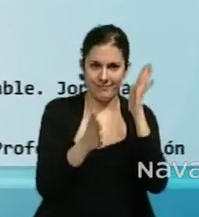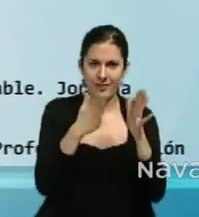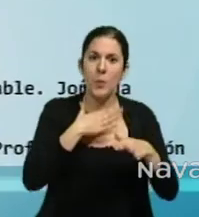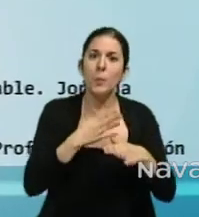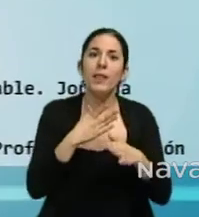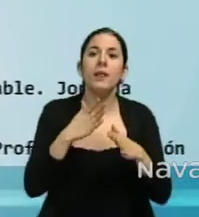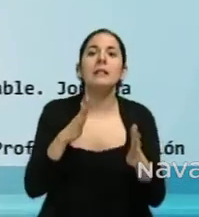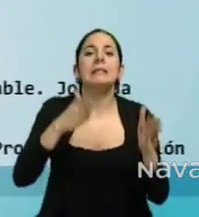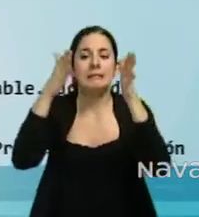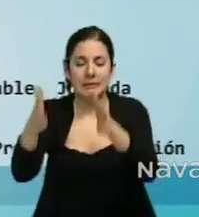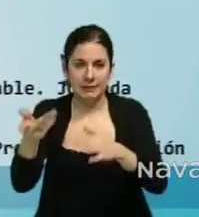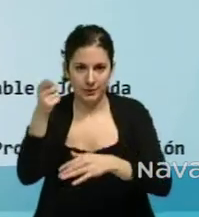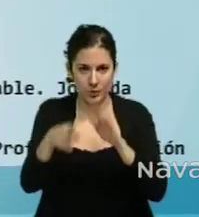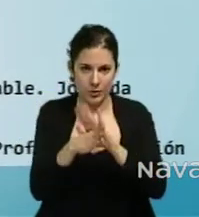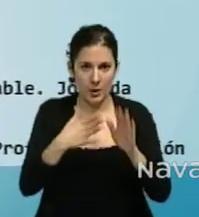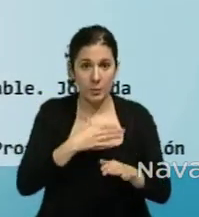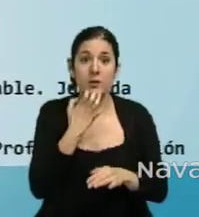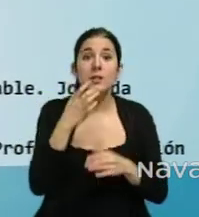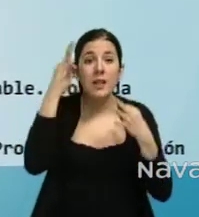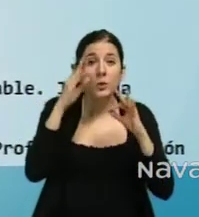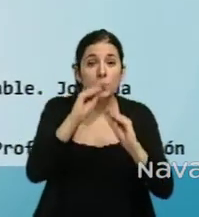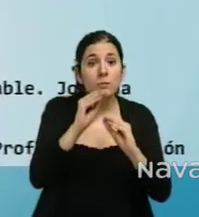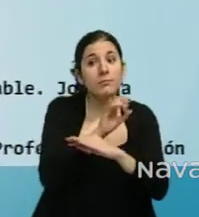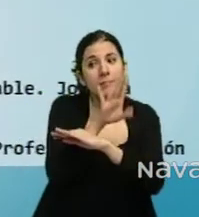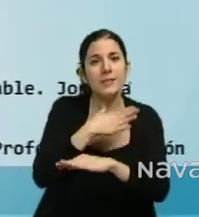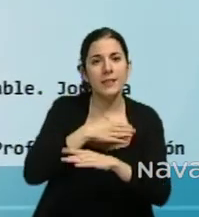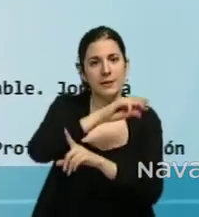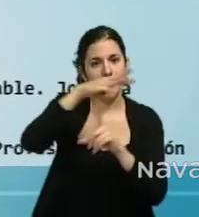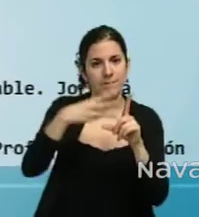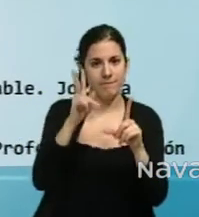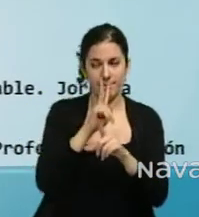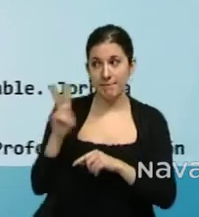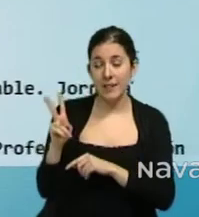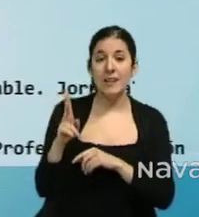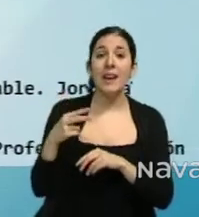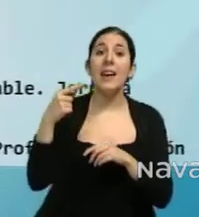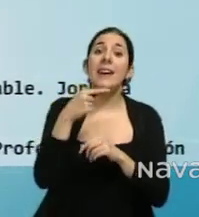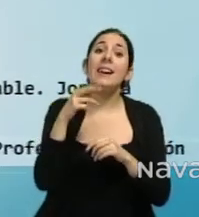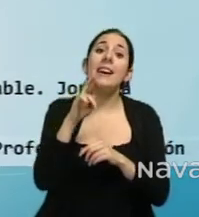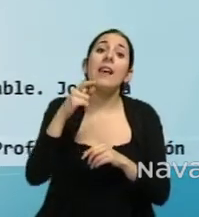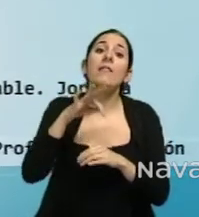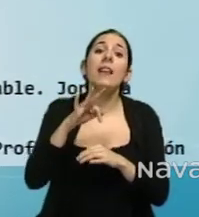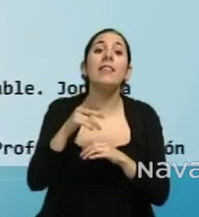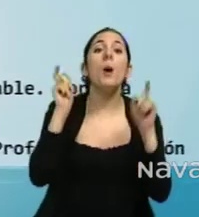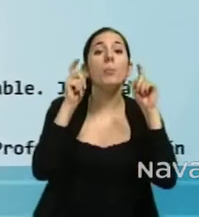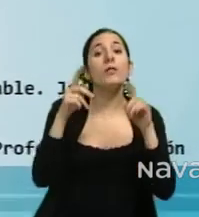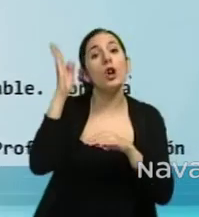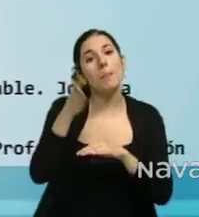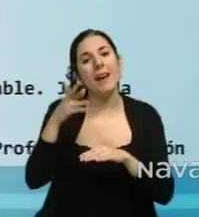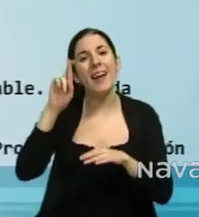quieres enviar tus datos, has de hacerlo a la dirección de correo electrónico que ves en pantalla con la referencia profesor barra recepción.